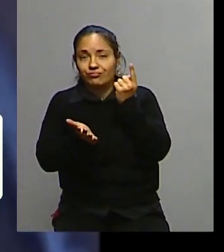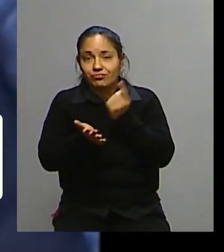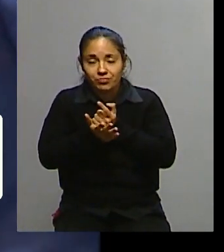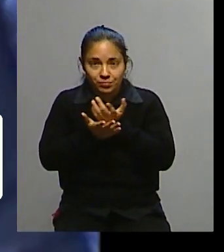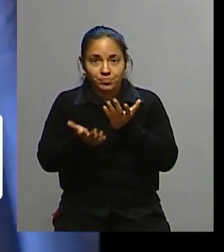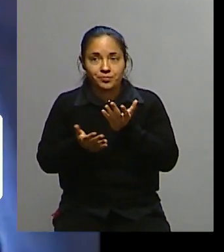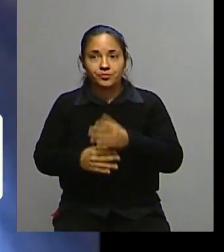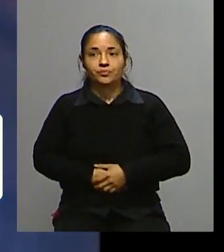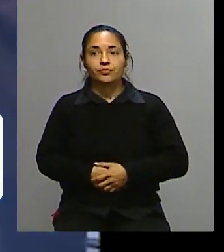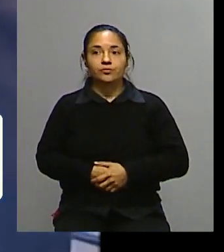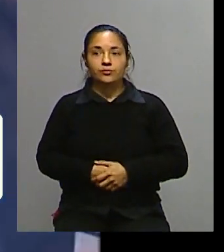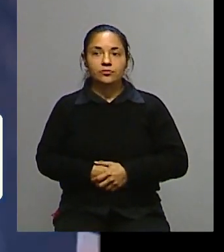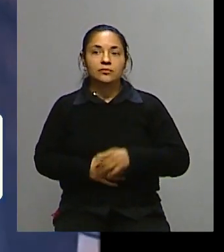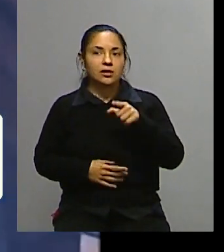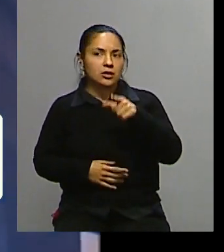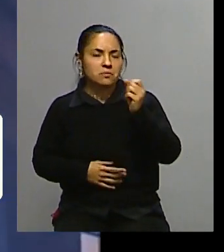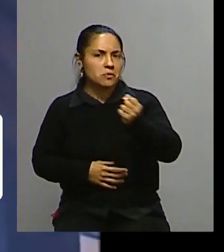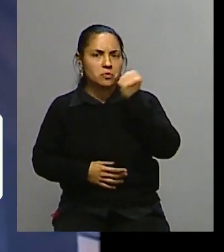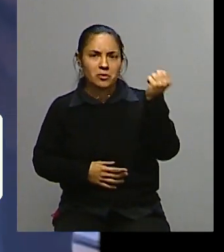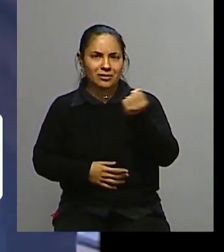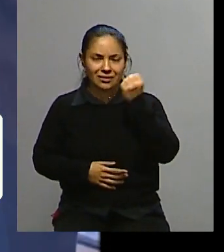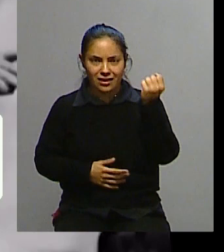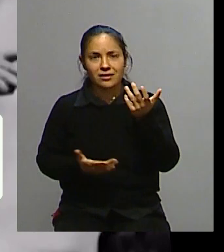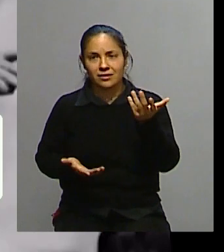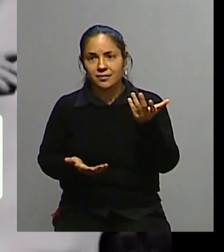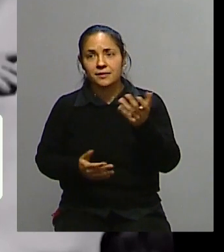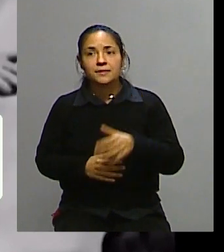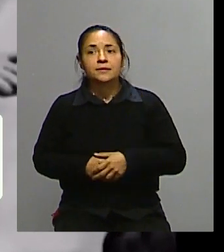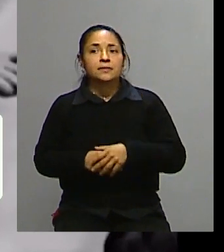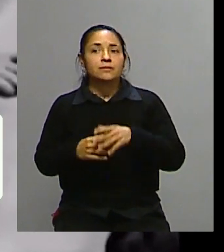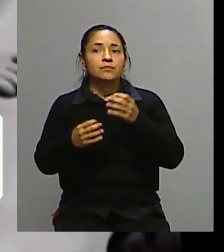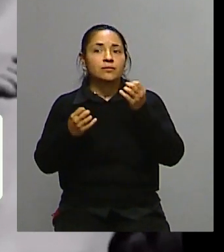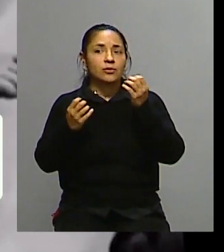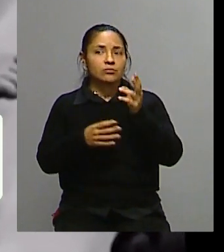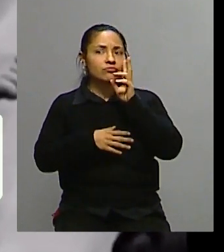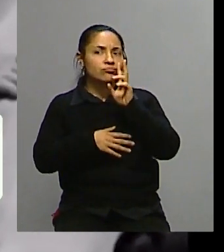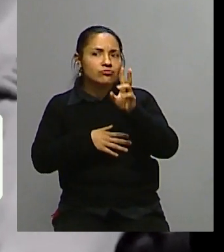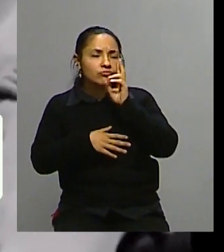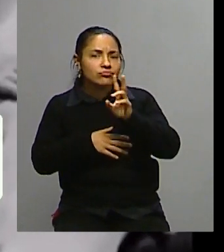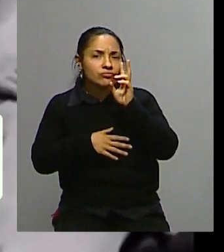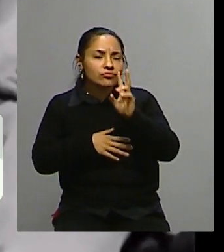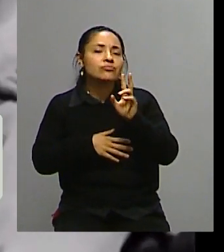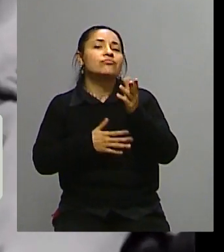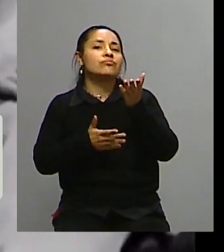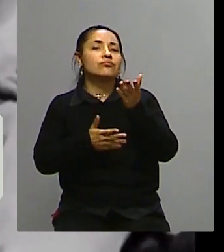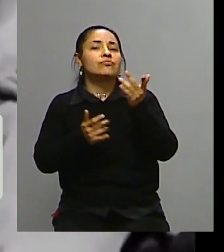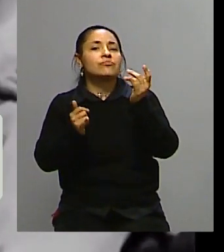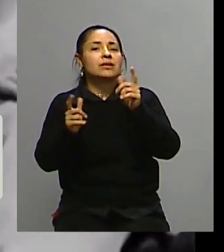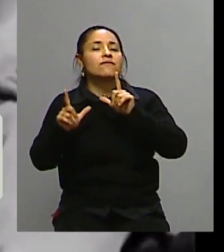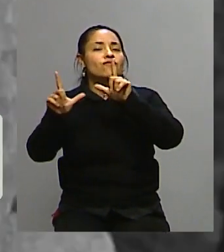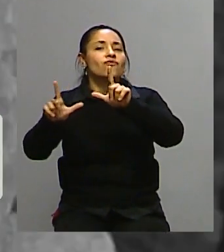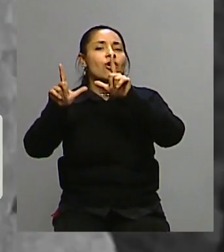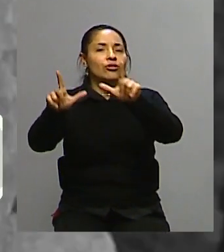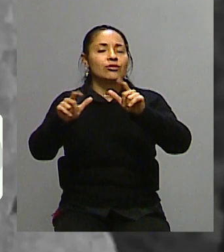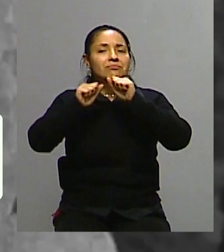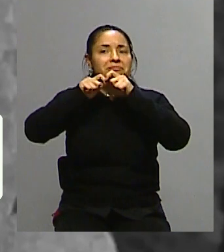Claro. Me parece importante eso que hacías referencia, Andrea, porque de hecho se ha visto mucho el tema de las imágenes, que incluso se han hecho virales, que hasta dan